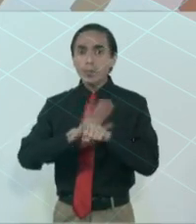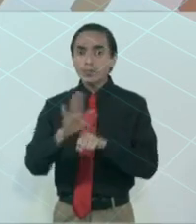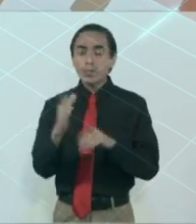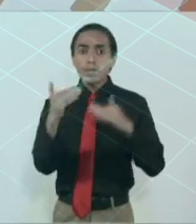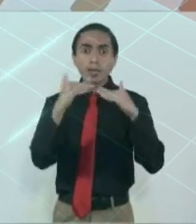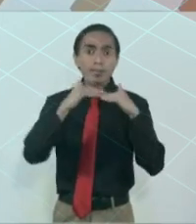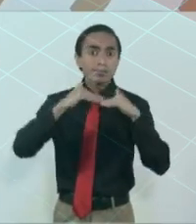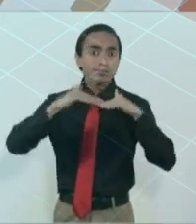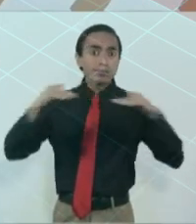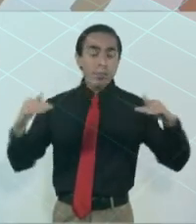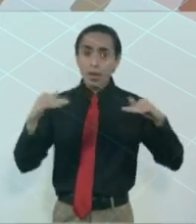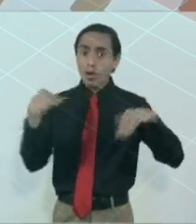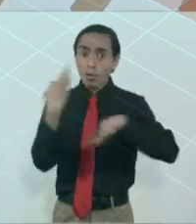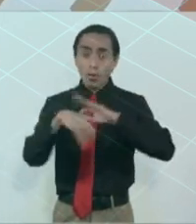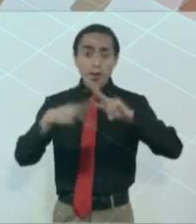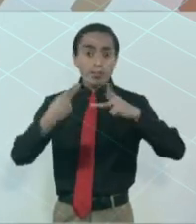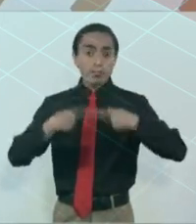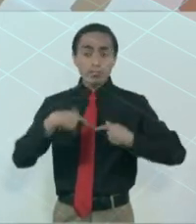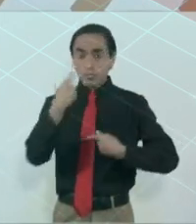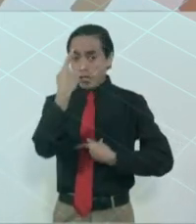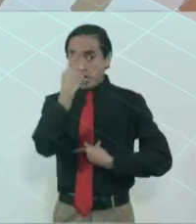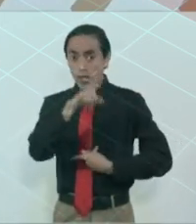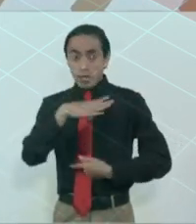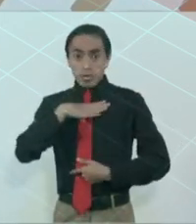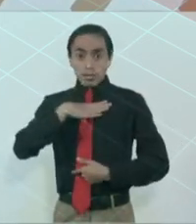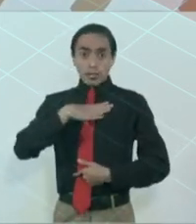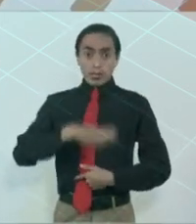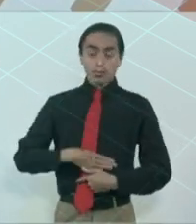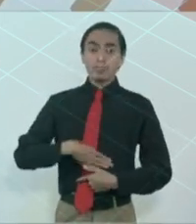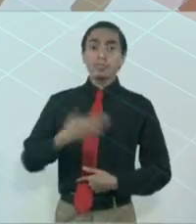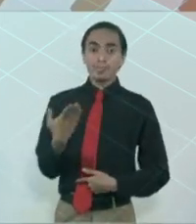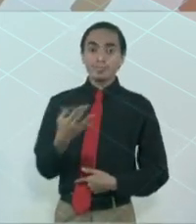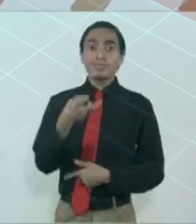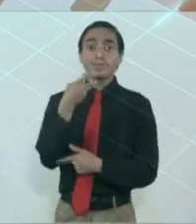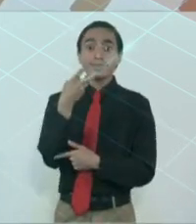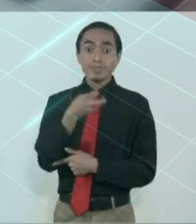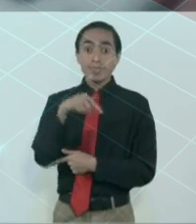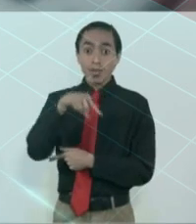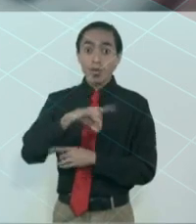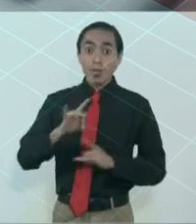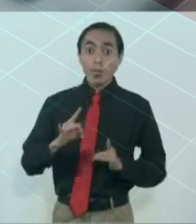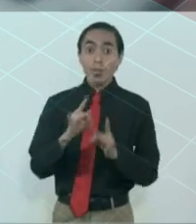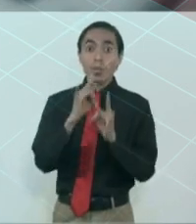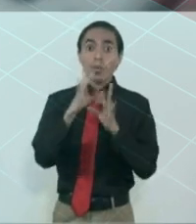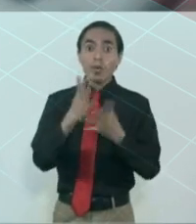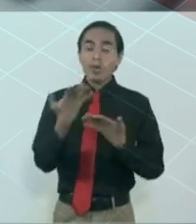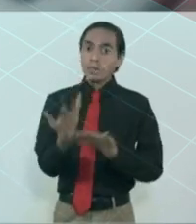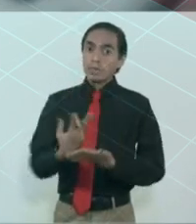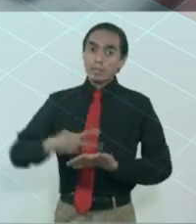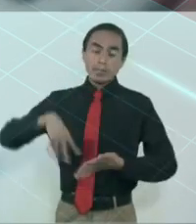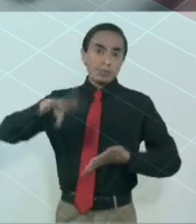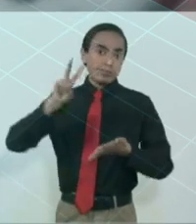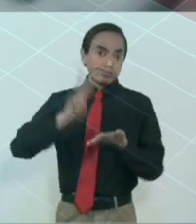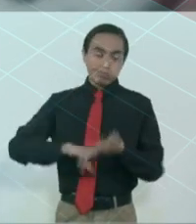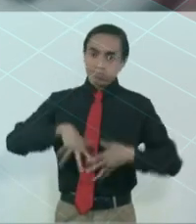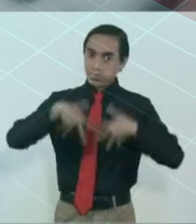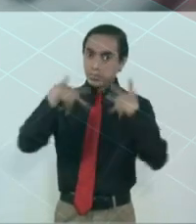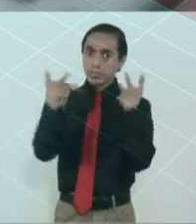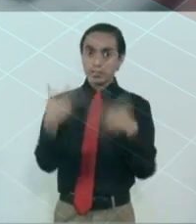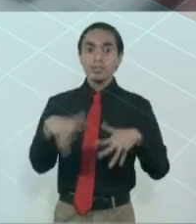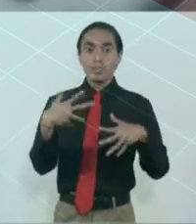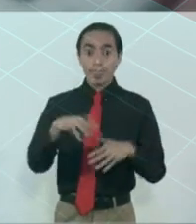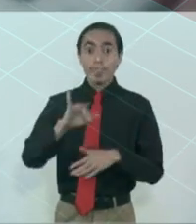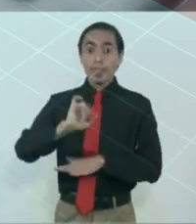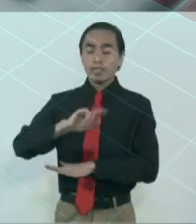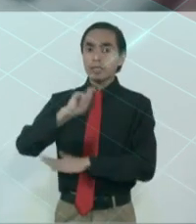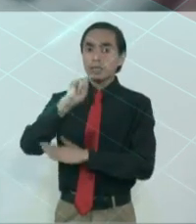frente a la justicia. Este momento tiene mucho significado para mí. Significa recordar